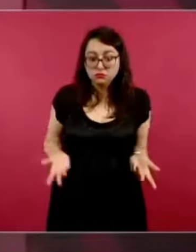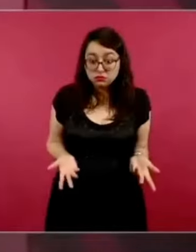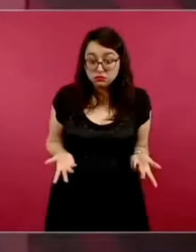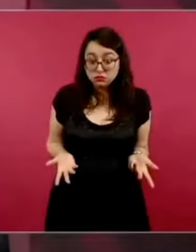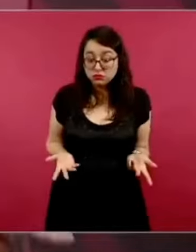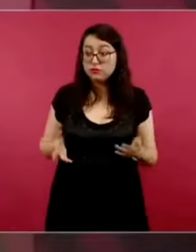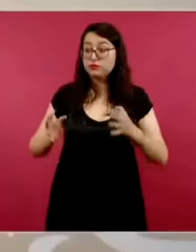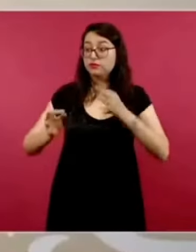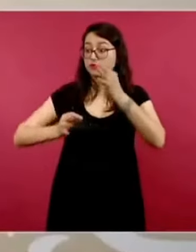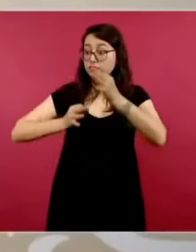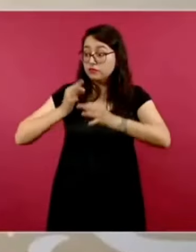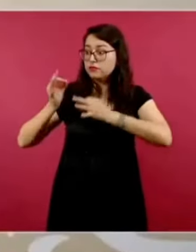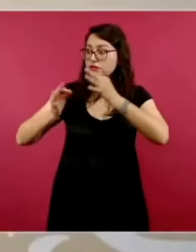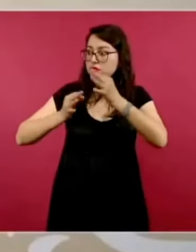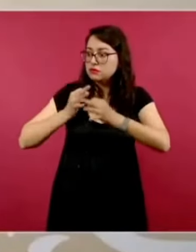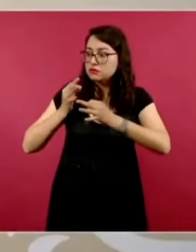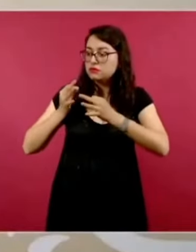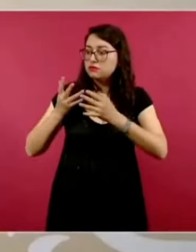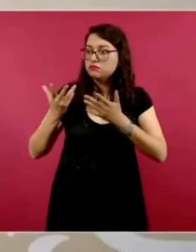eran tres candidatos,